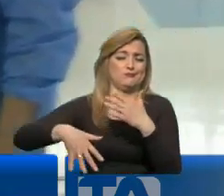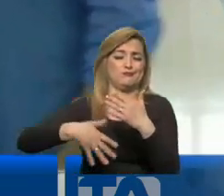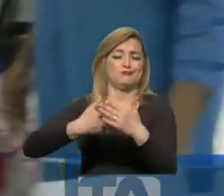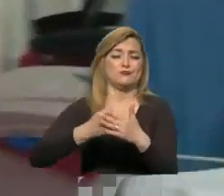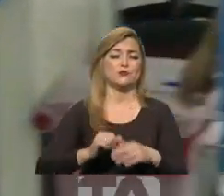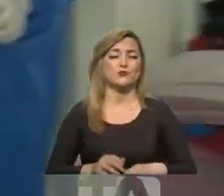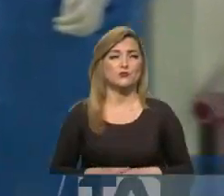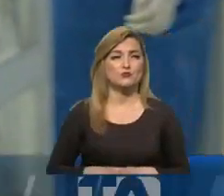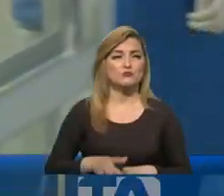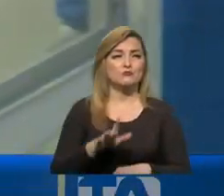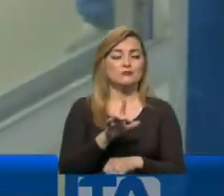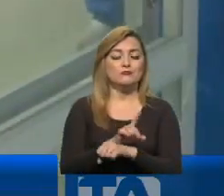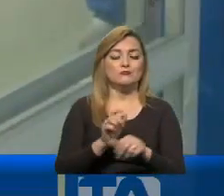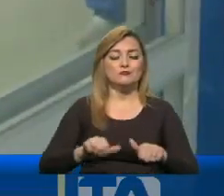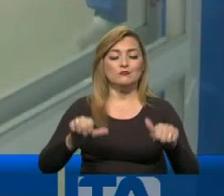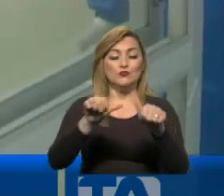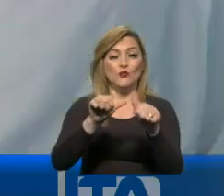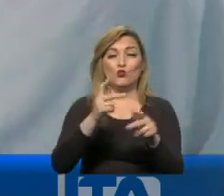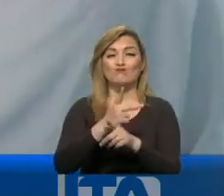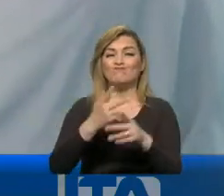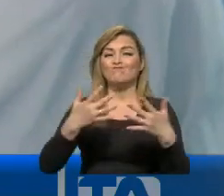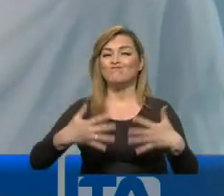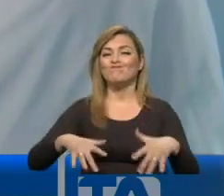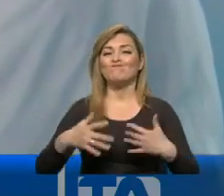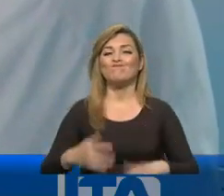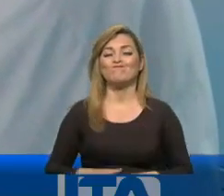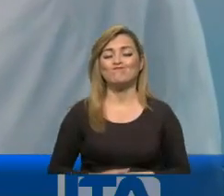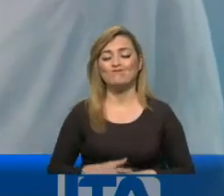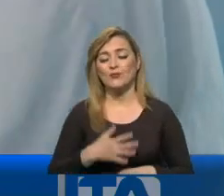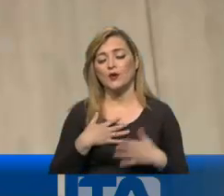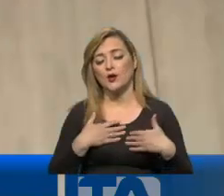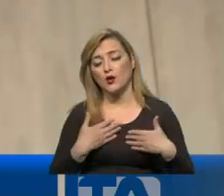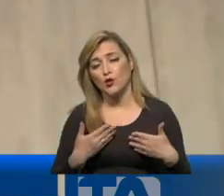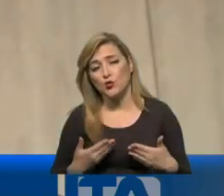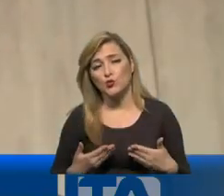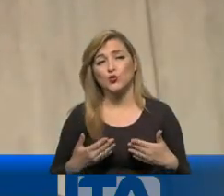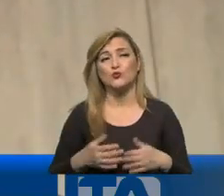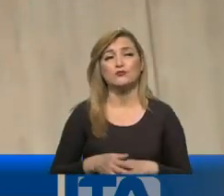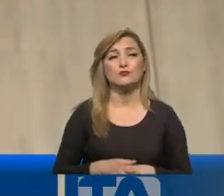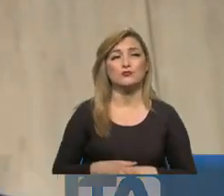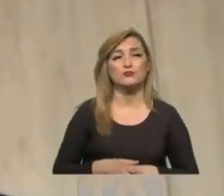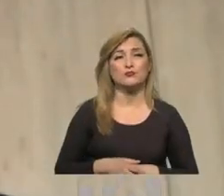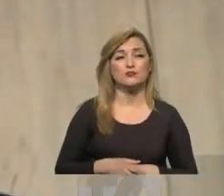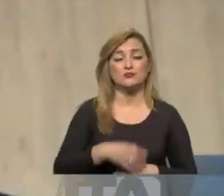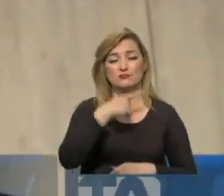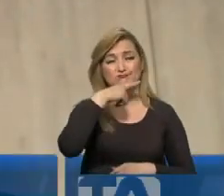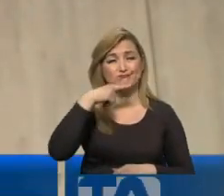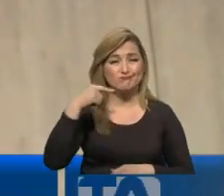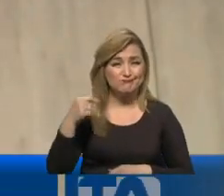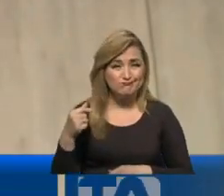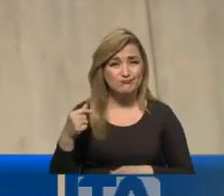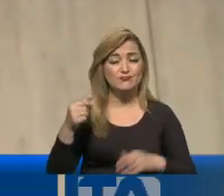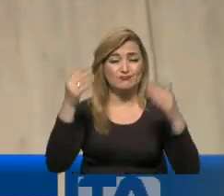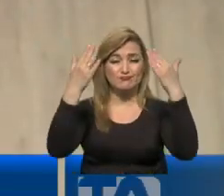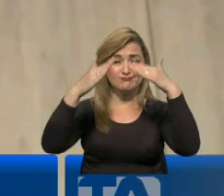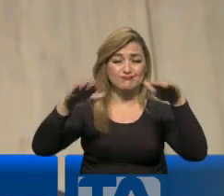Asegura que como médicos de las áreas de cuidados intensivos están cansados. Desde los feriados de